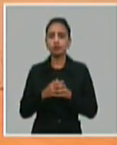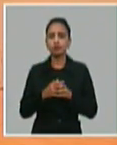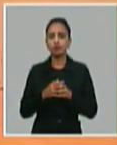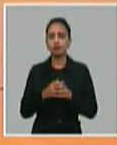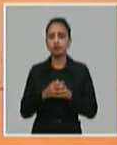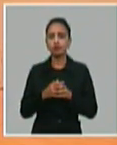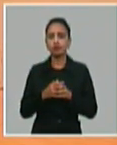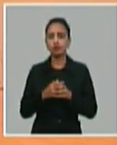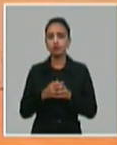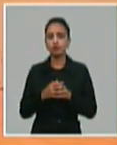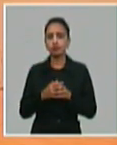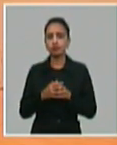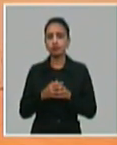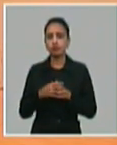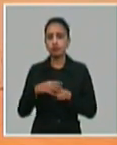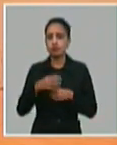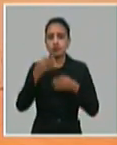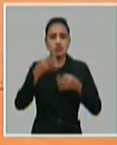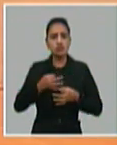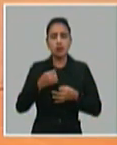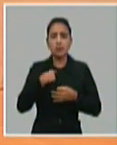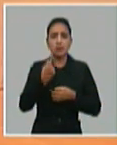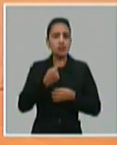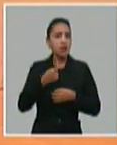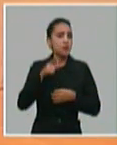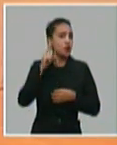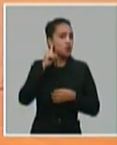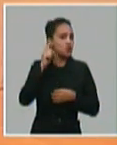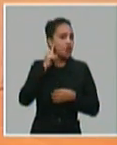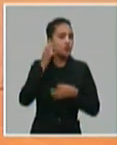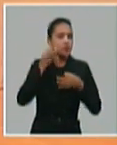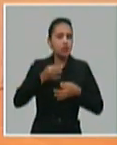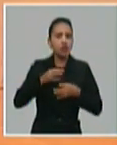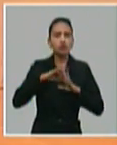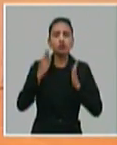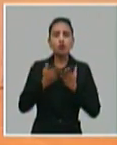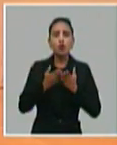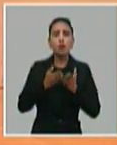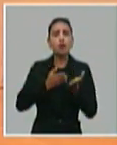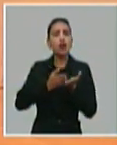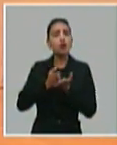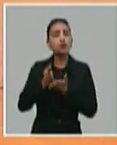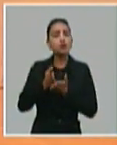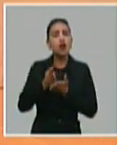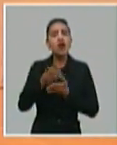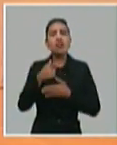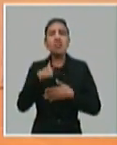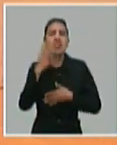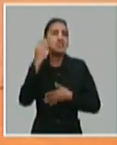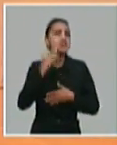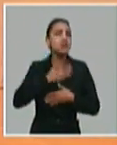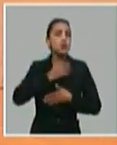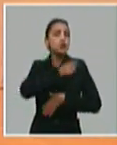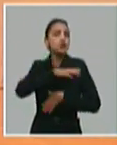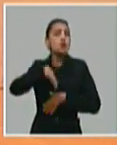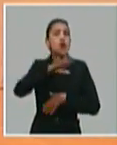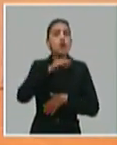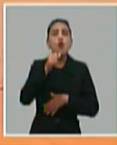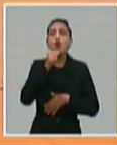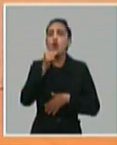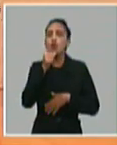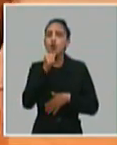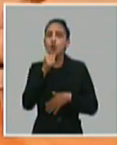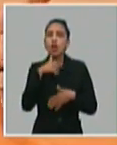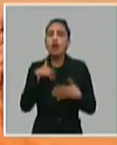tendremos los oídos muy cerca pegados al suelo para continuar escuchando a nuestro pueblo, qué inquietudes tienen,